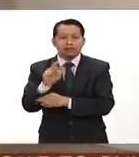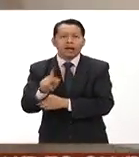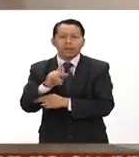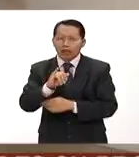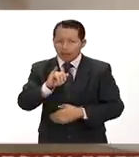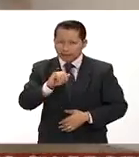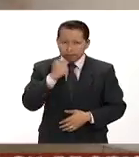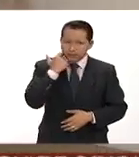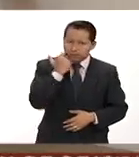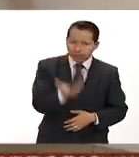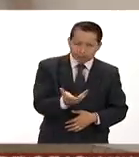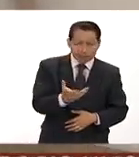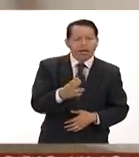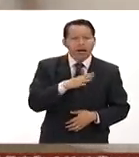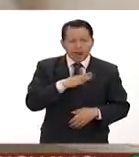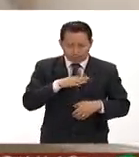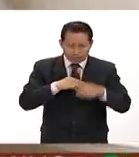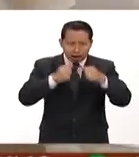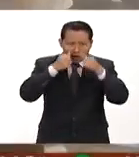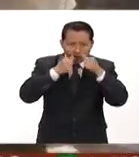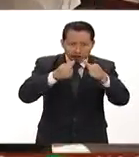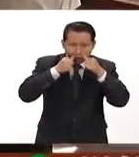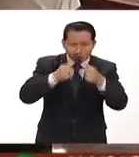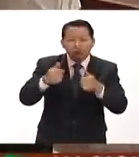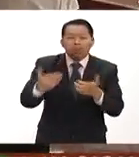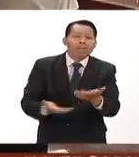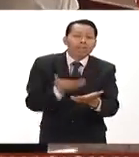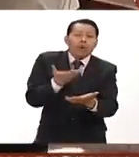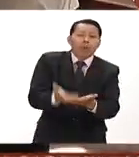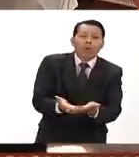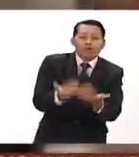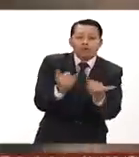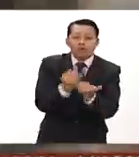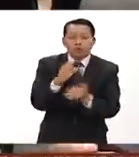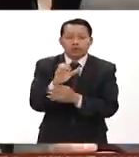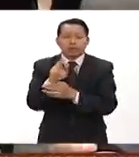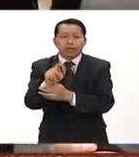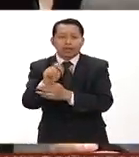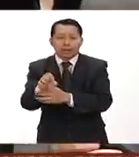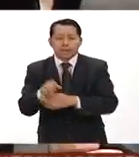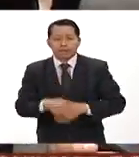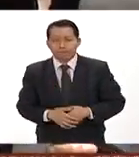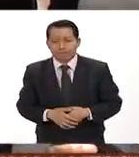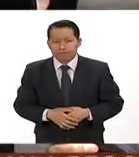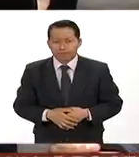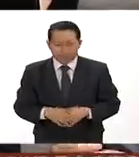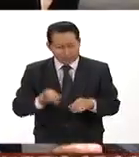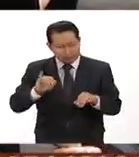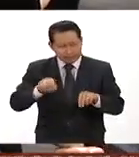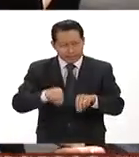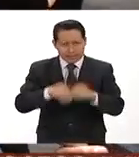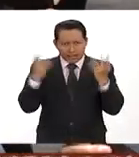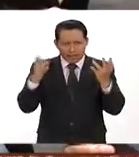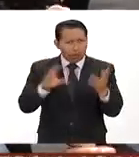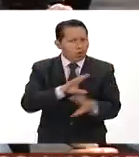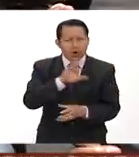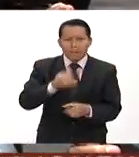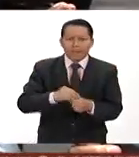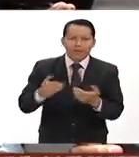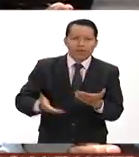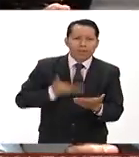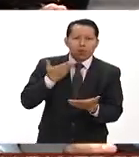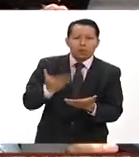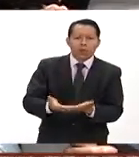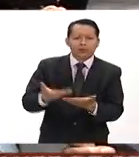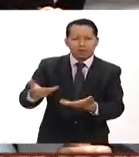dispuesta a recibir y tomar en cuenta todas las propuestas incluyendo las de la CENTE Por supuesto vamos a tomar en cuenta todas las propuestas que se nos